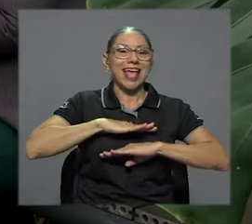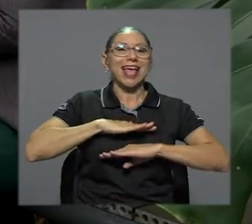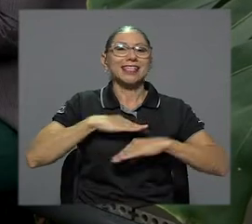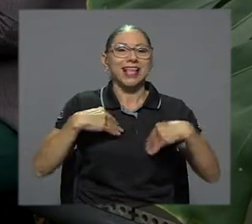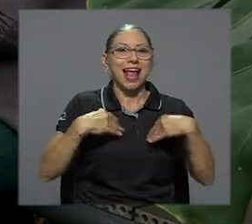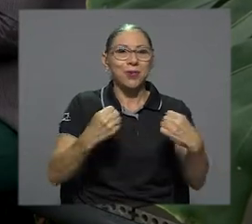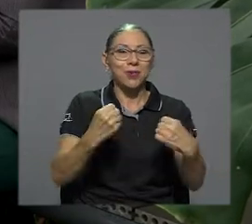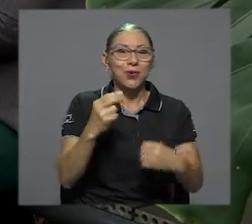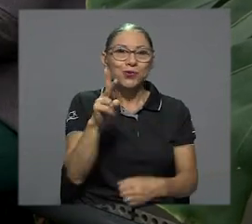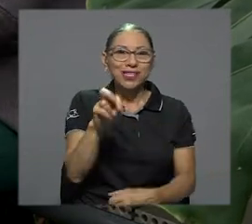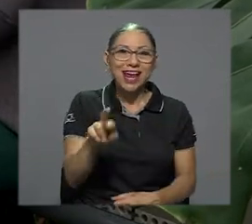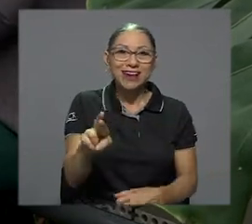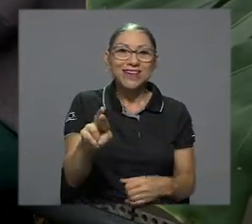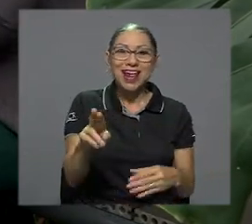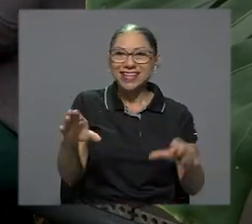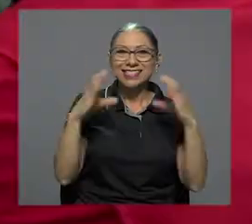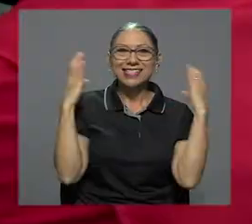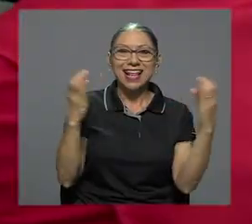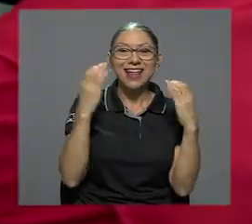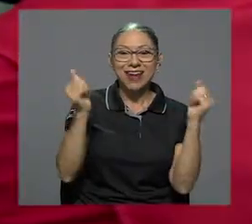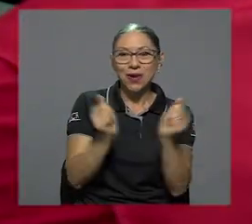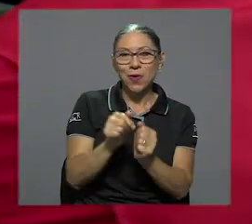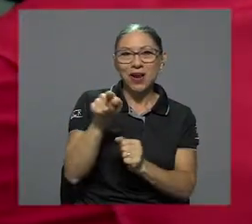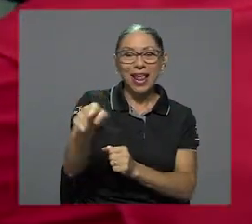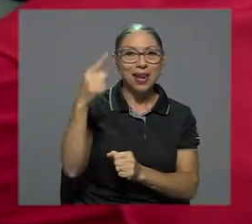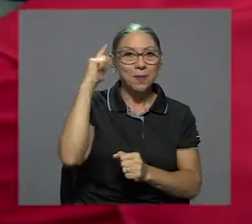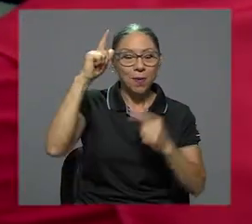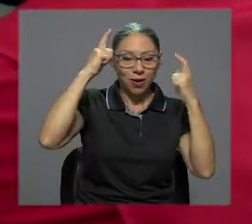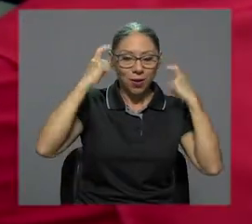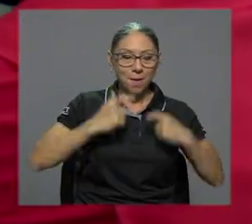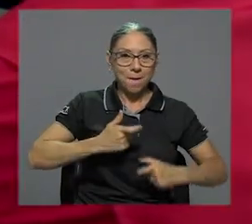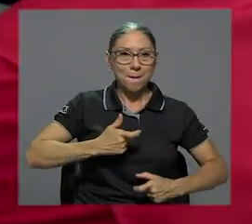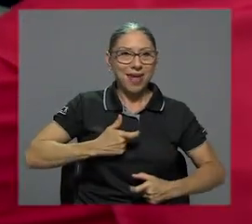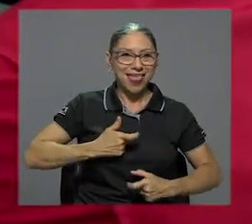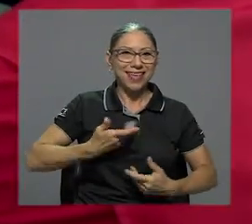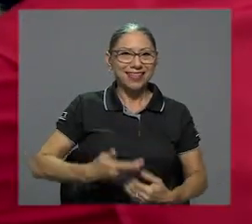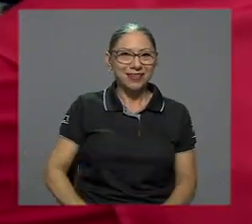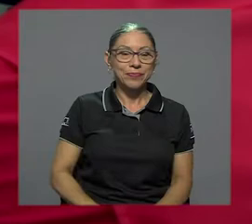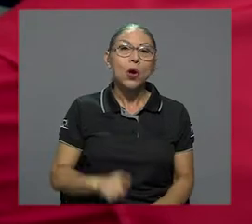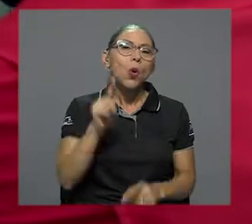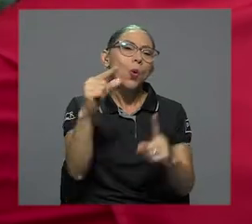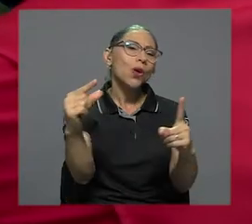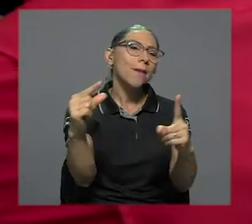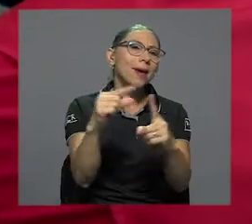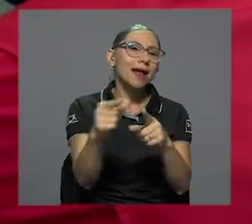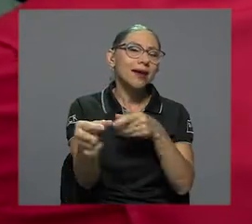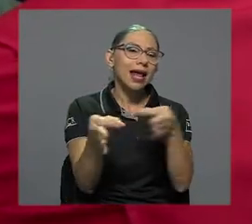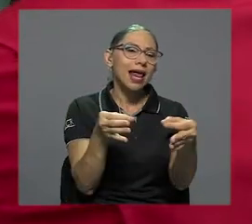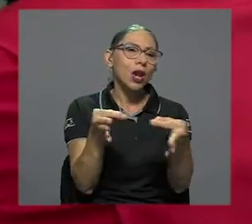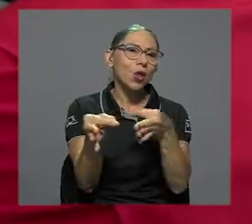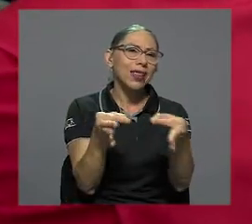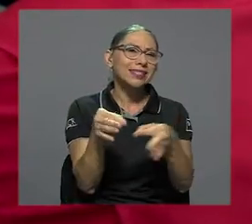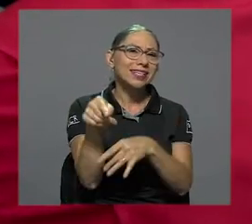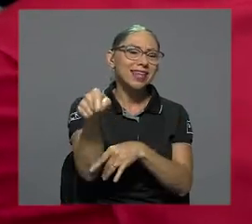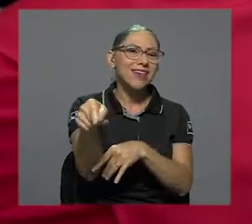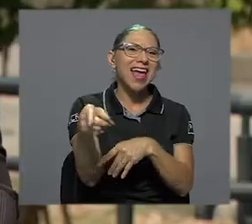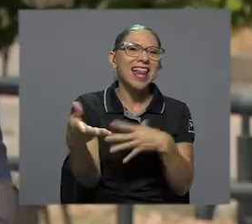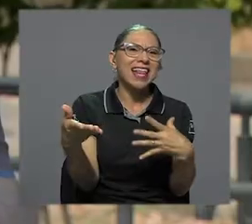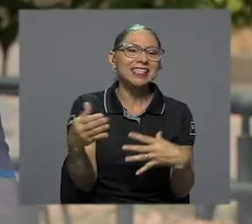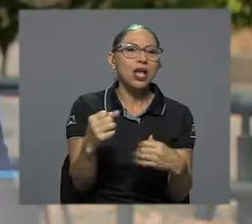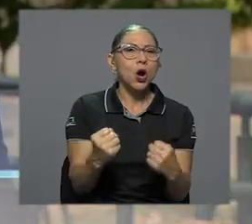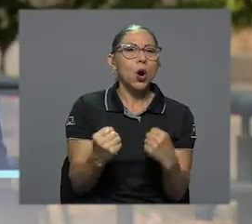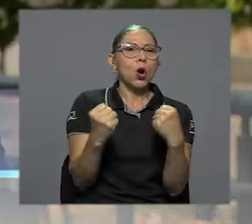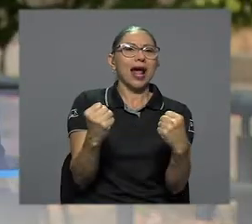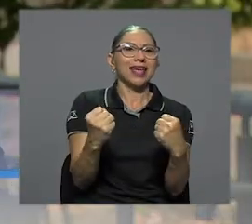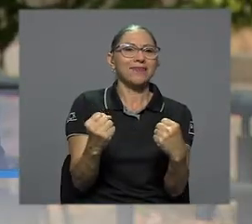Oficina de Bienestar y Salud de la UCR celebran con él por la medalla obtenida. Una palabra que describe a Juan Manuel